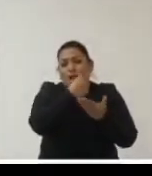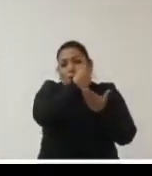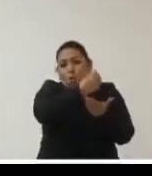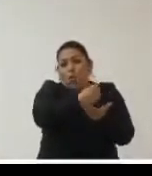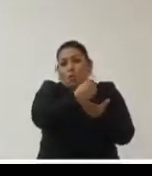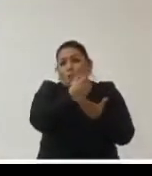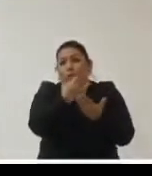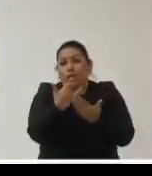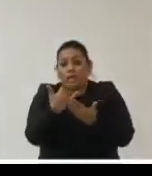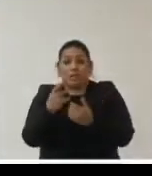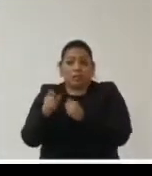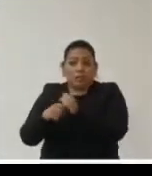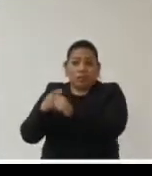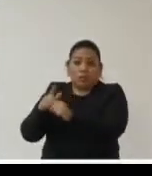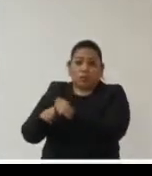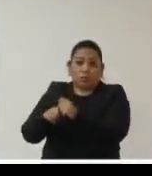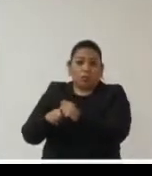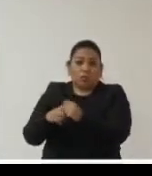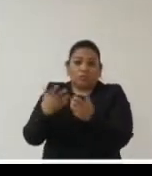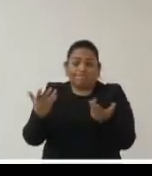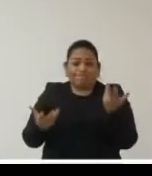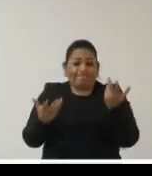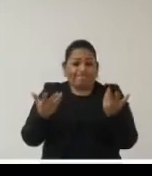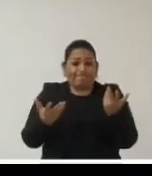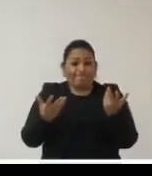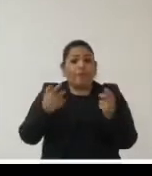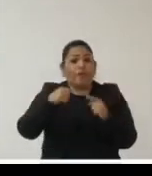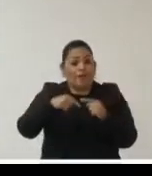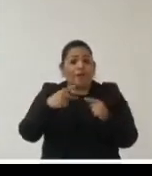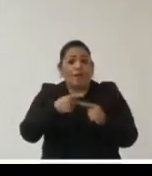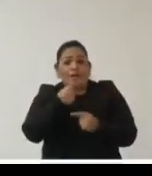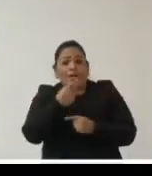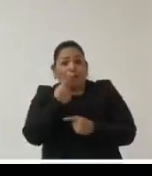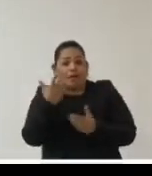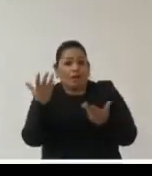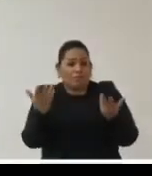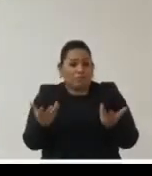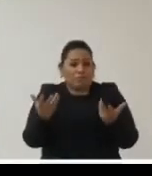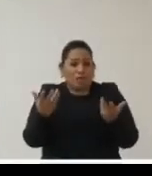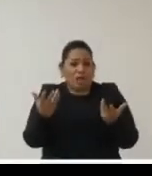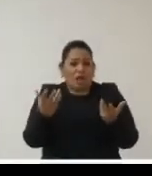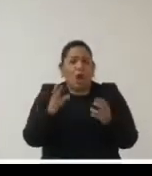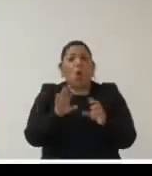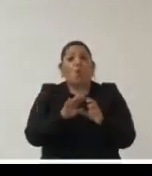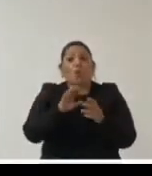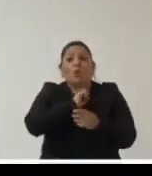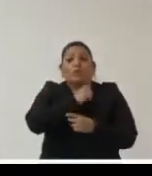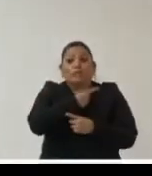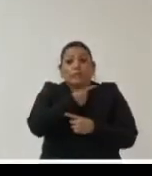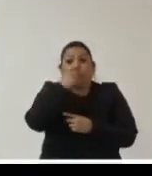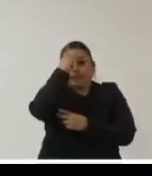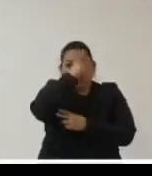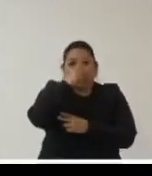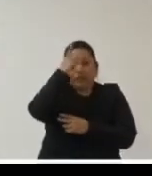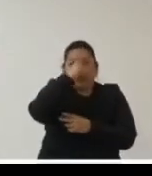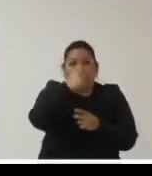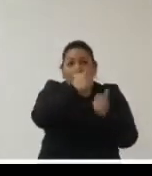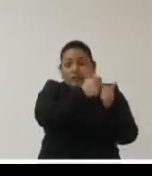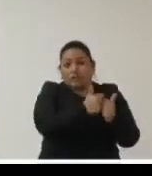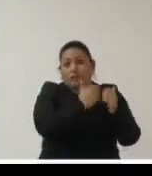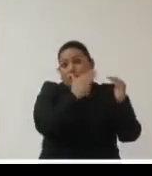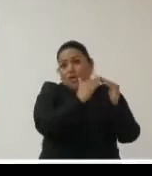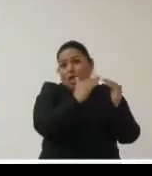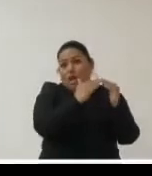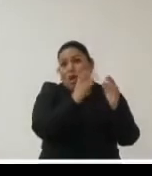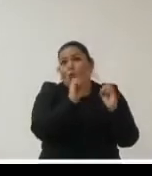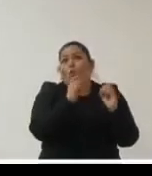el efecto social y ahorita estamos hablando de ese efecto también de salud psicológica y de integración de las